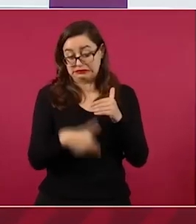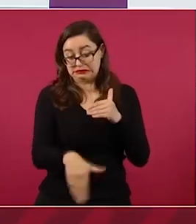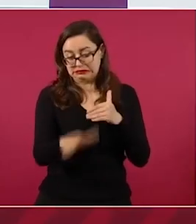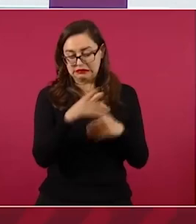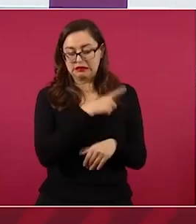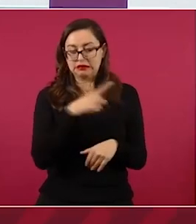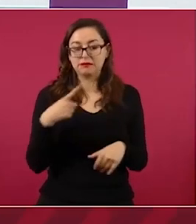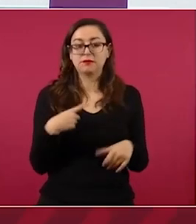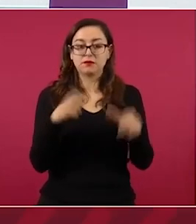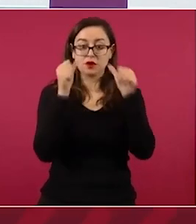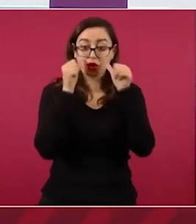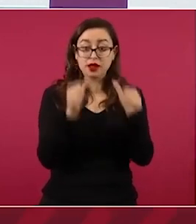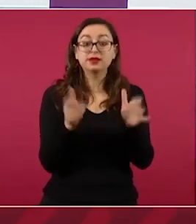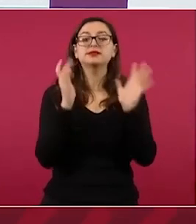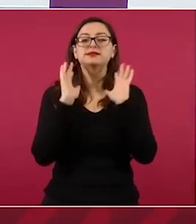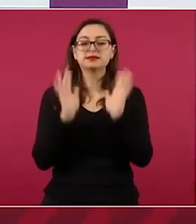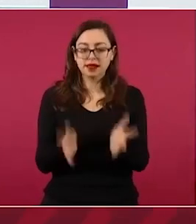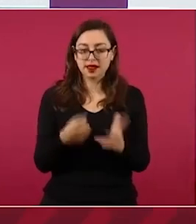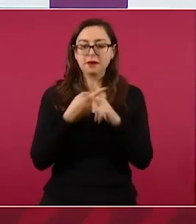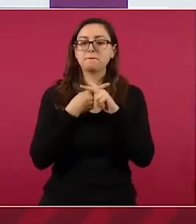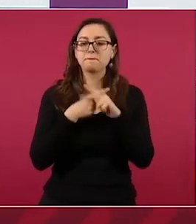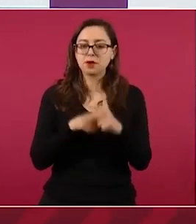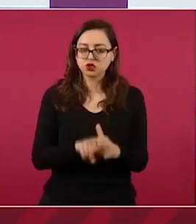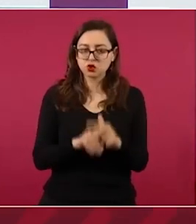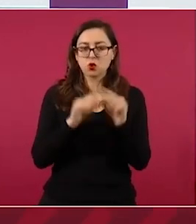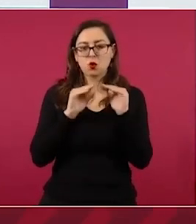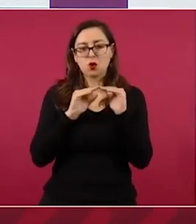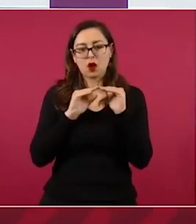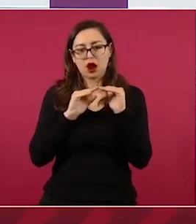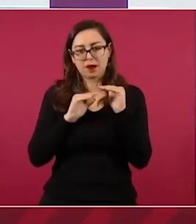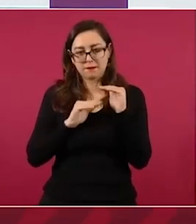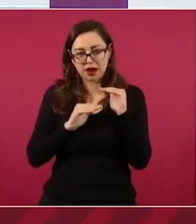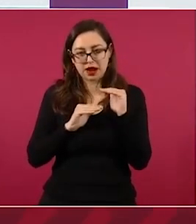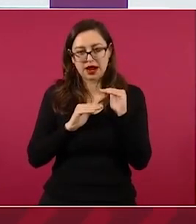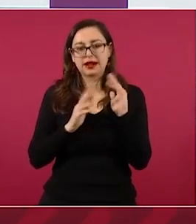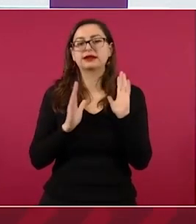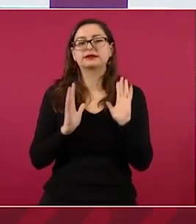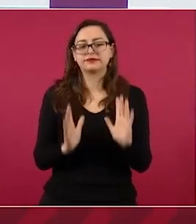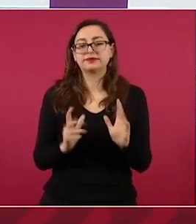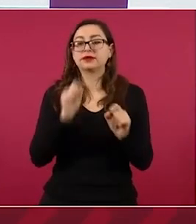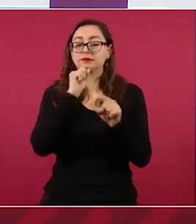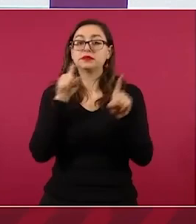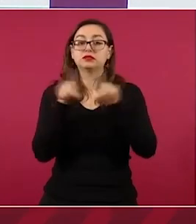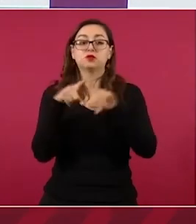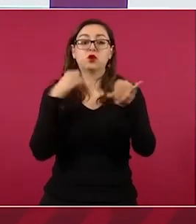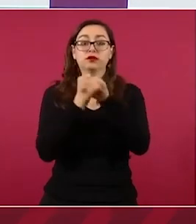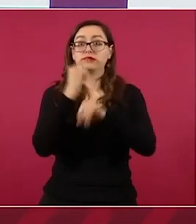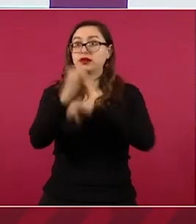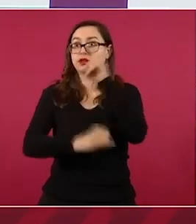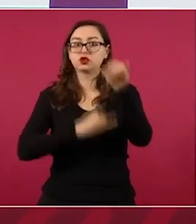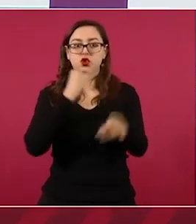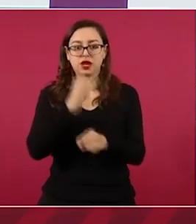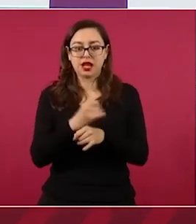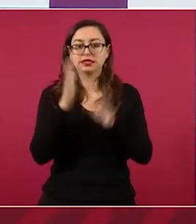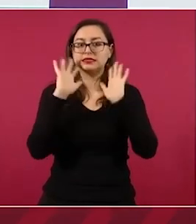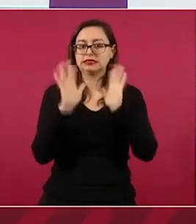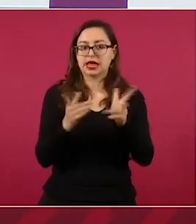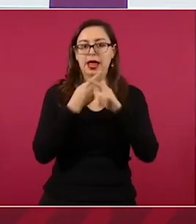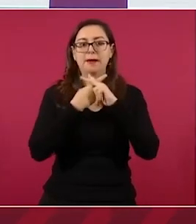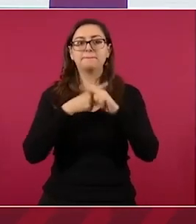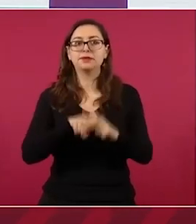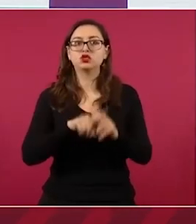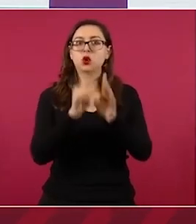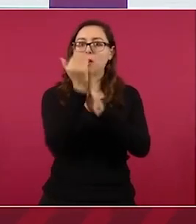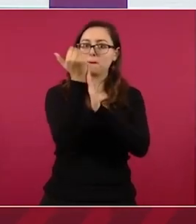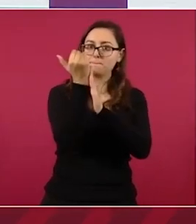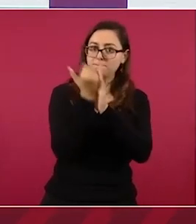Ya están bajando los precios de alimentos a nivel internacional. De todas maneras, nosotros vamos